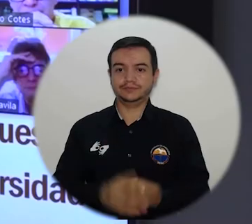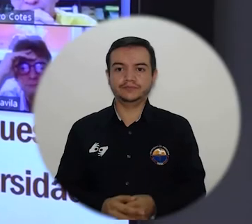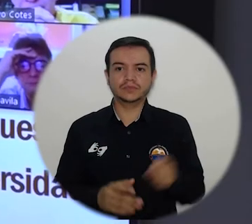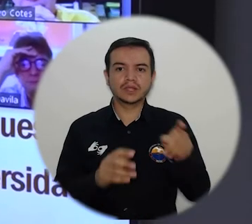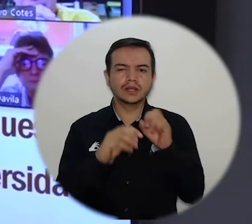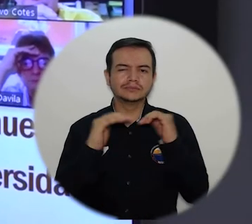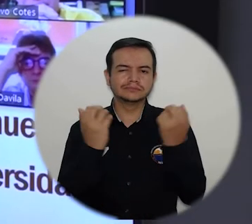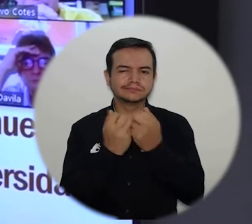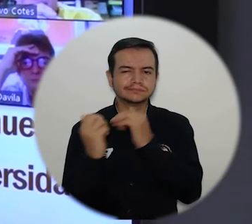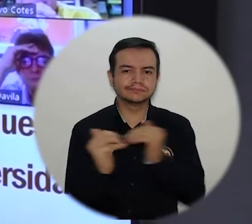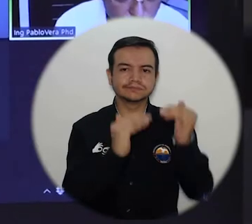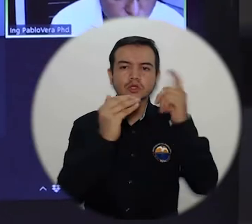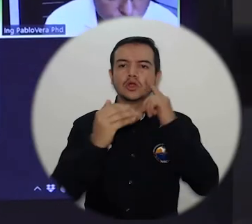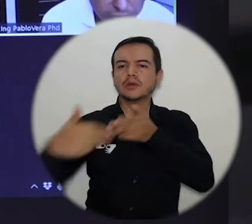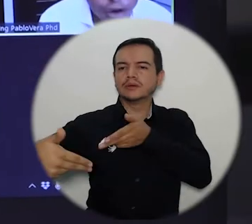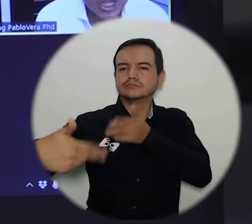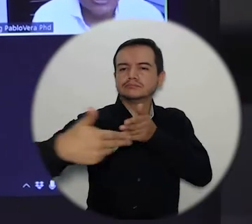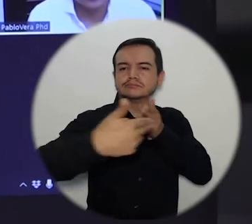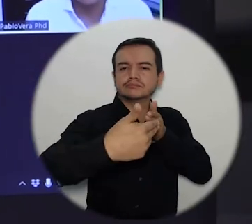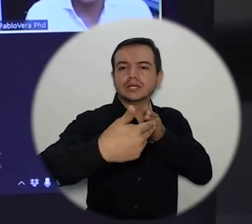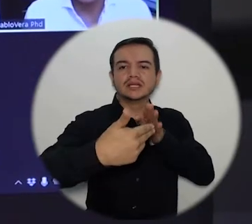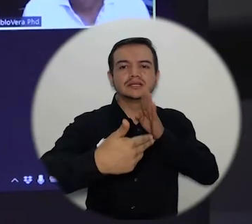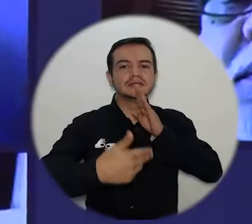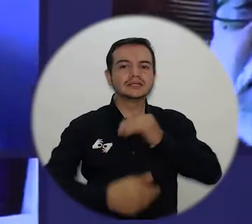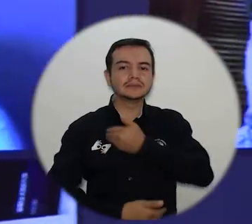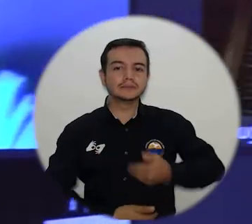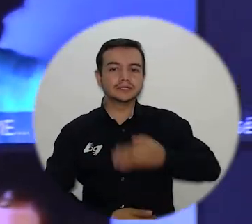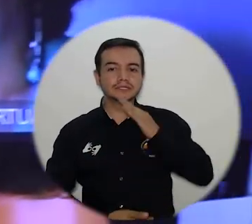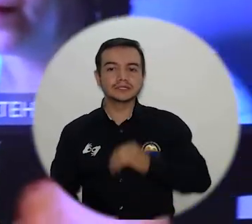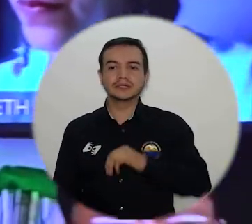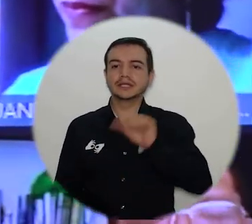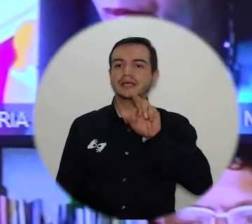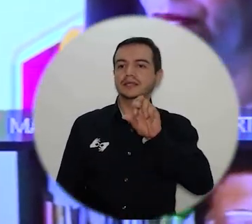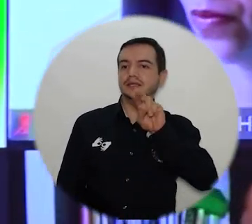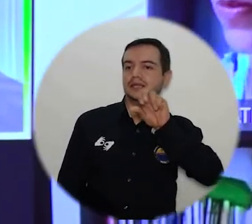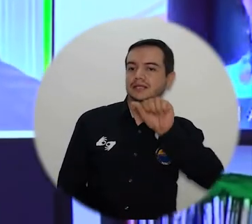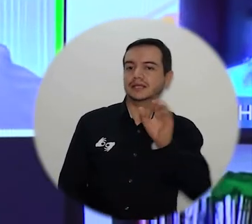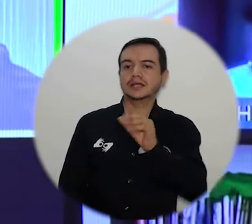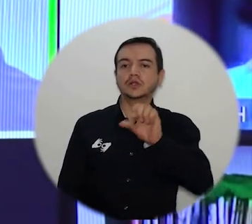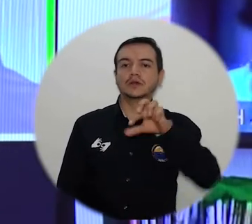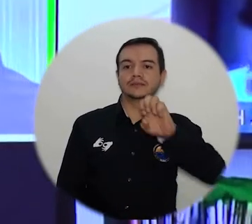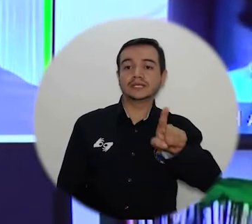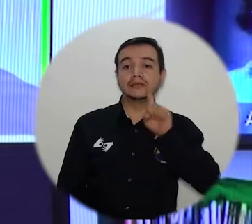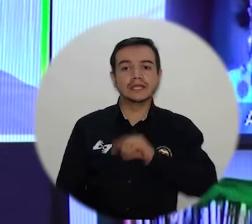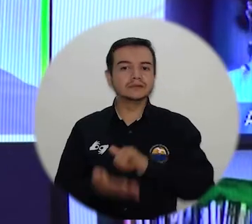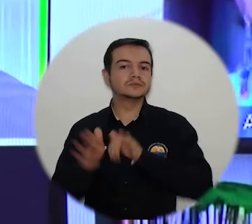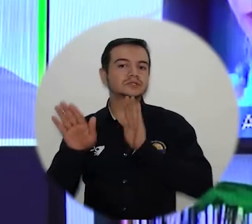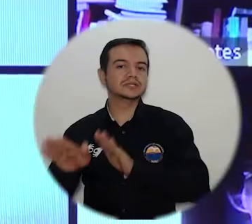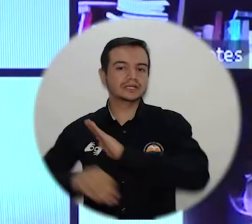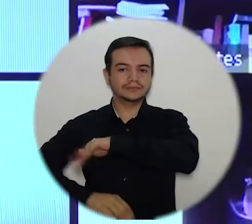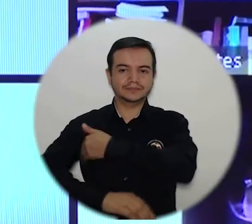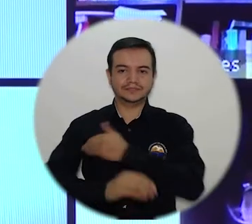órgano directivo se reunió de forma virtual en sesión presidida por Adriana López-Yambox, delegada del Ministerio de Educación.